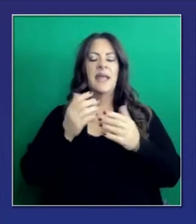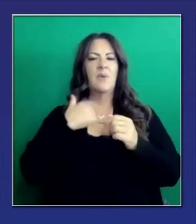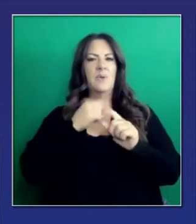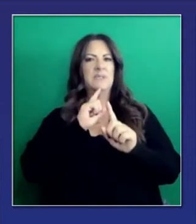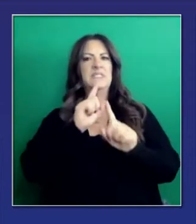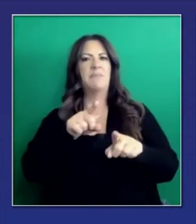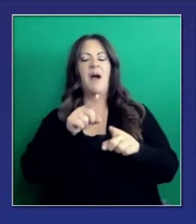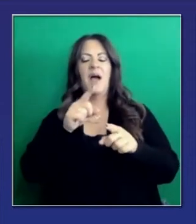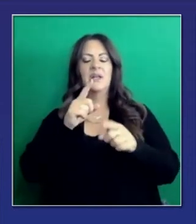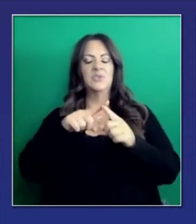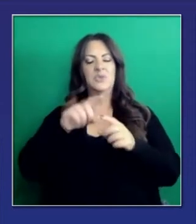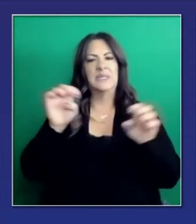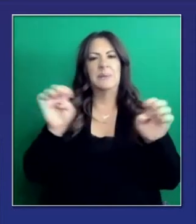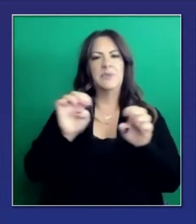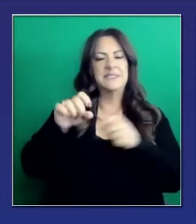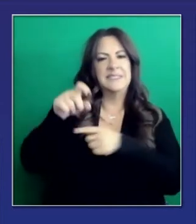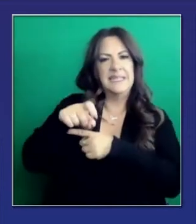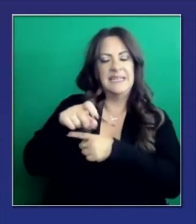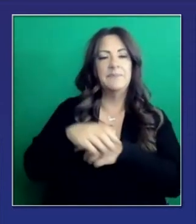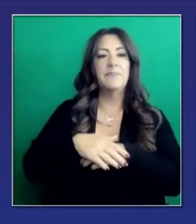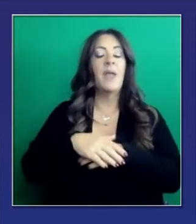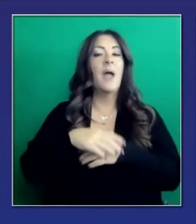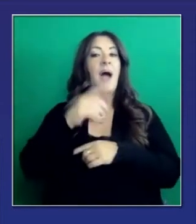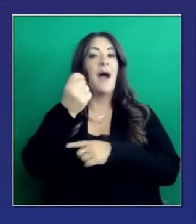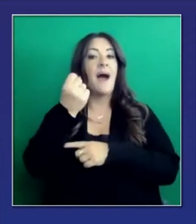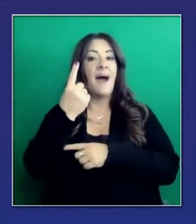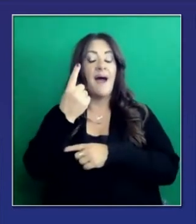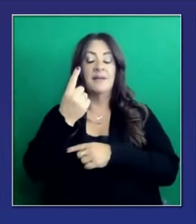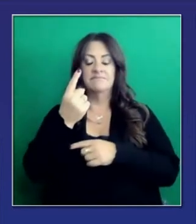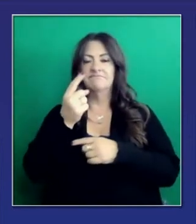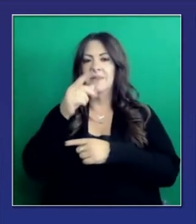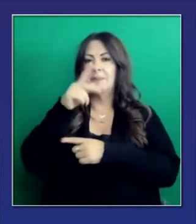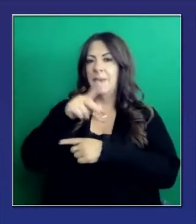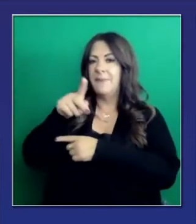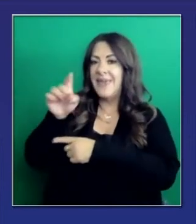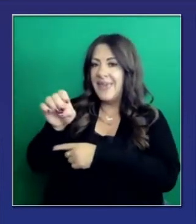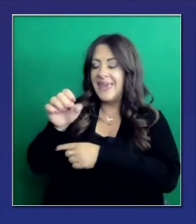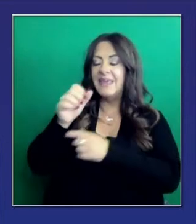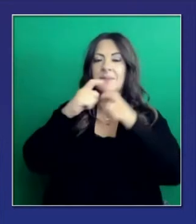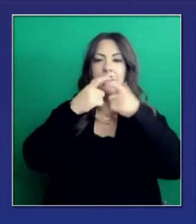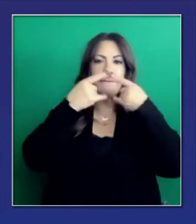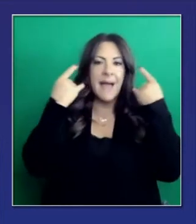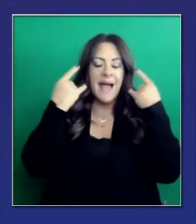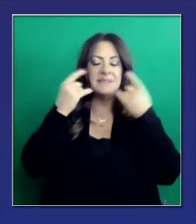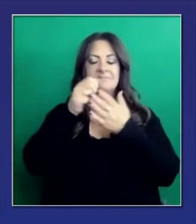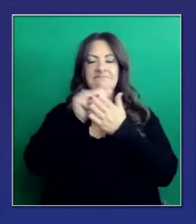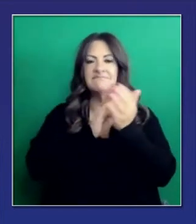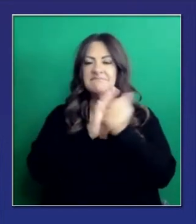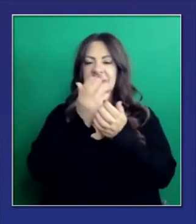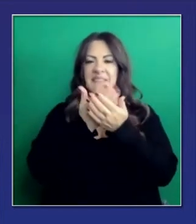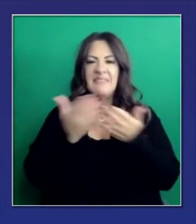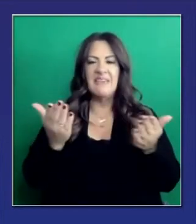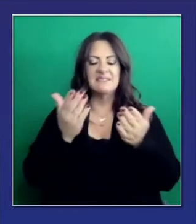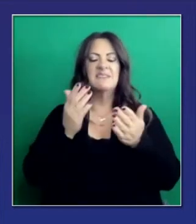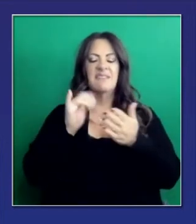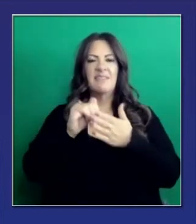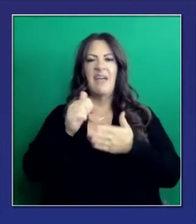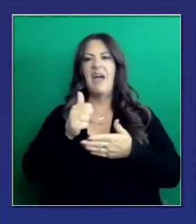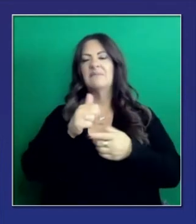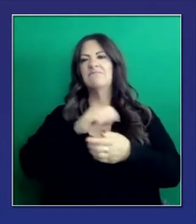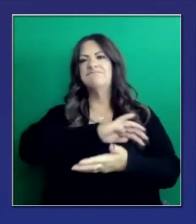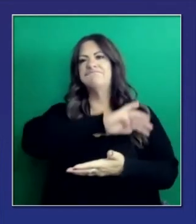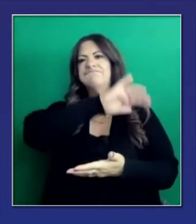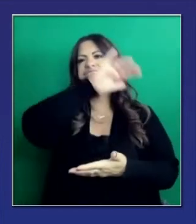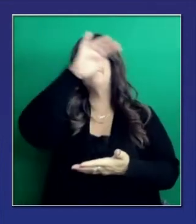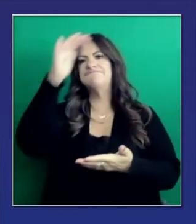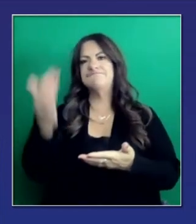pico de infecciones. Y, por supuesto, se han entregado más de 1.000 millones de piezas de cuidado personal, de